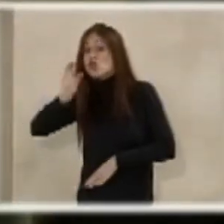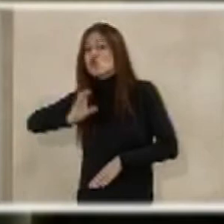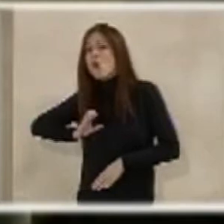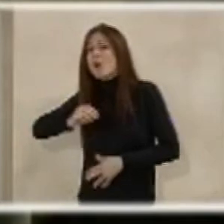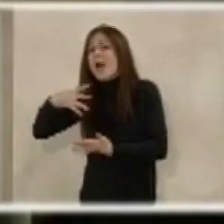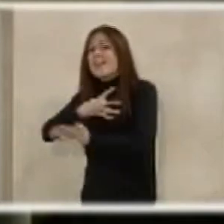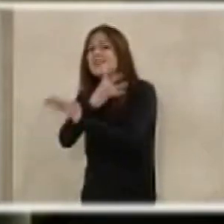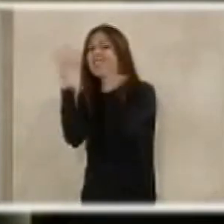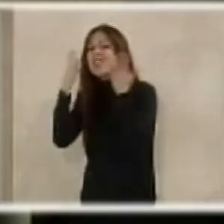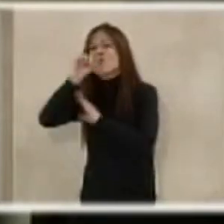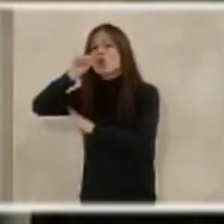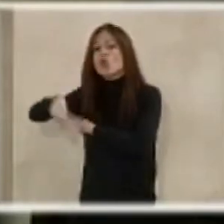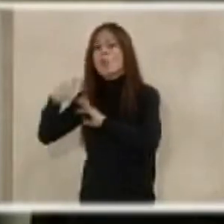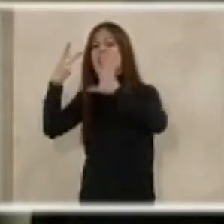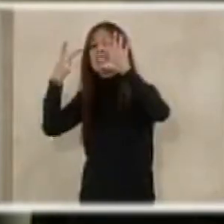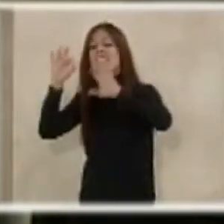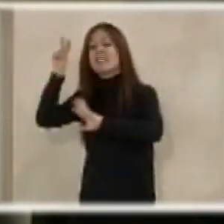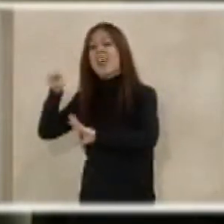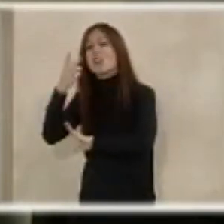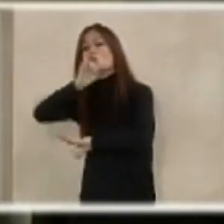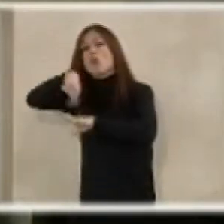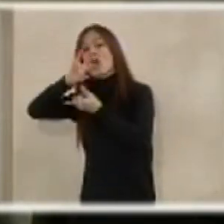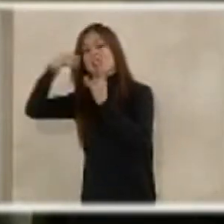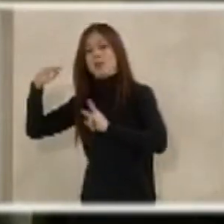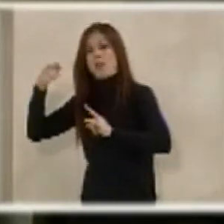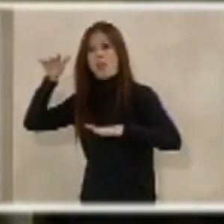19,70 euros la hora.